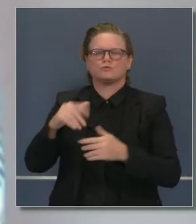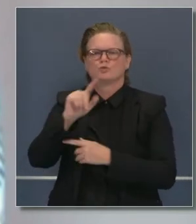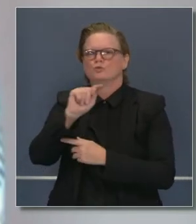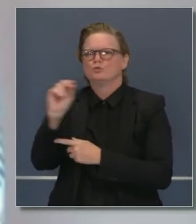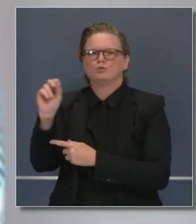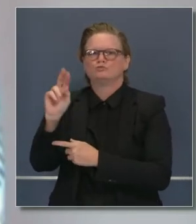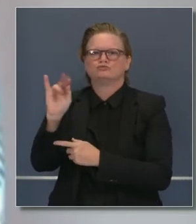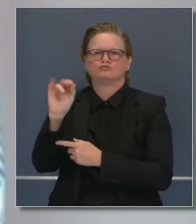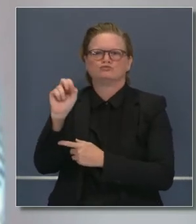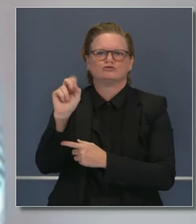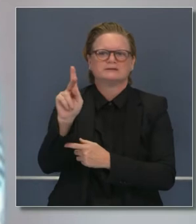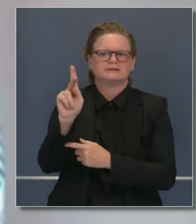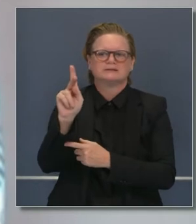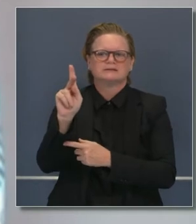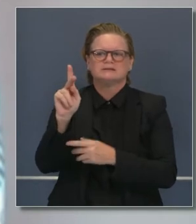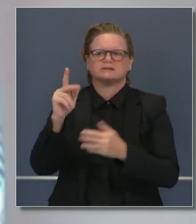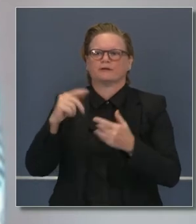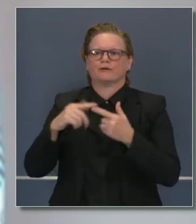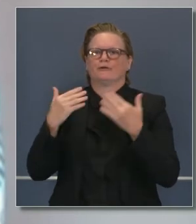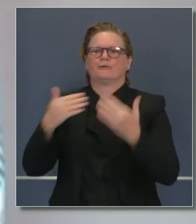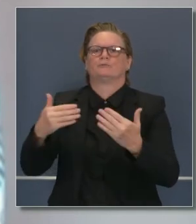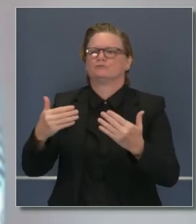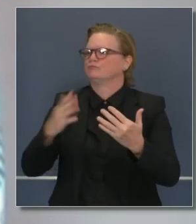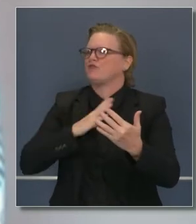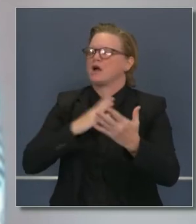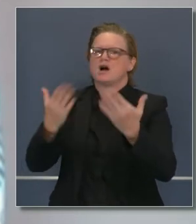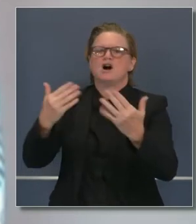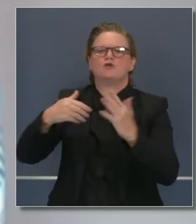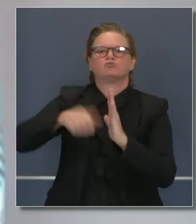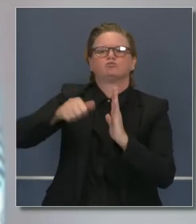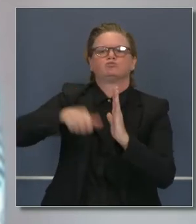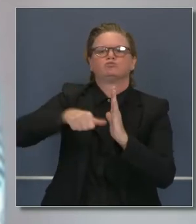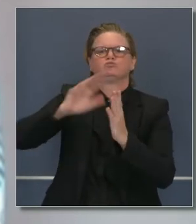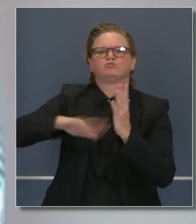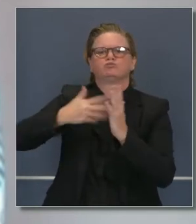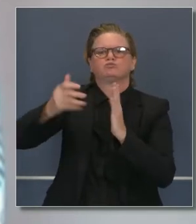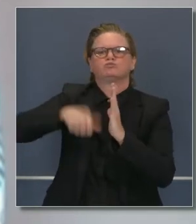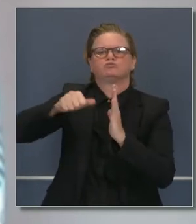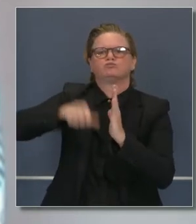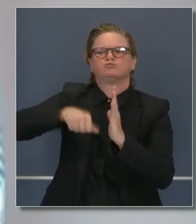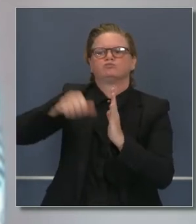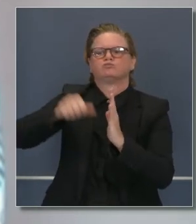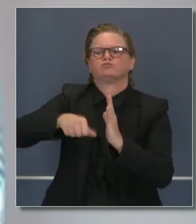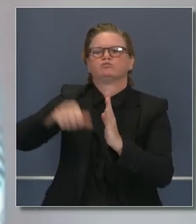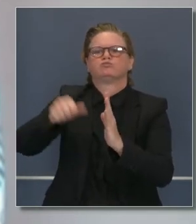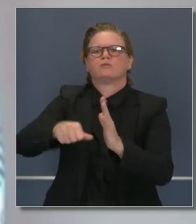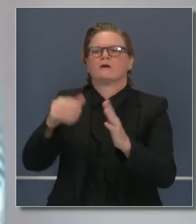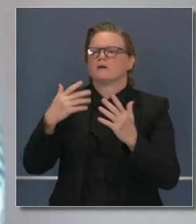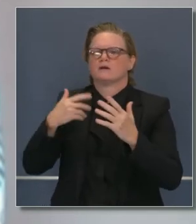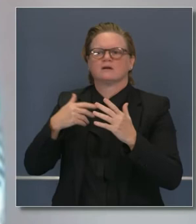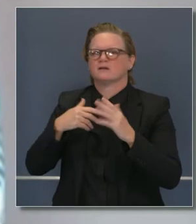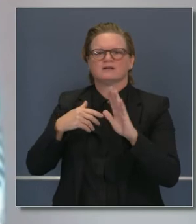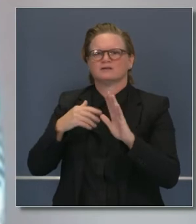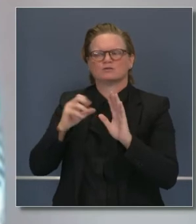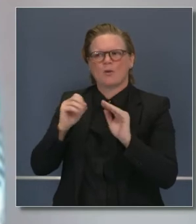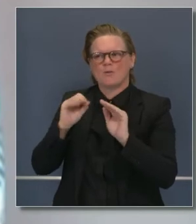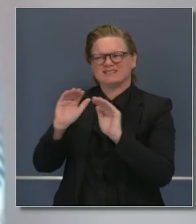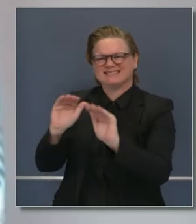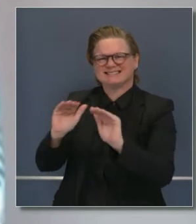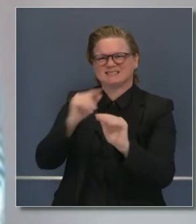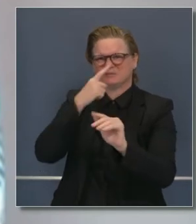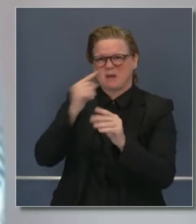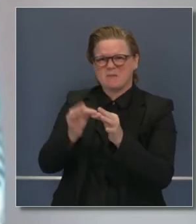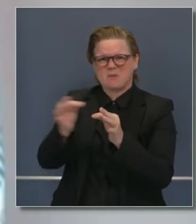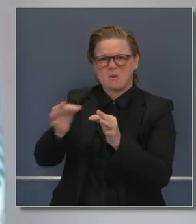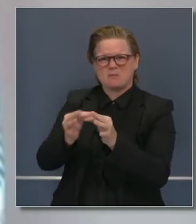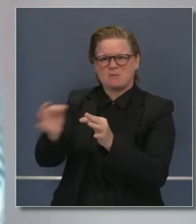parte o tal vez de plano suspenderlas hasta ver qué pasa en las próximas semanas. También debemos recordarles que